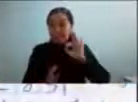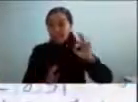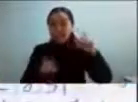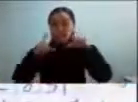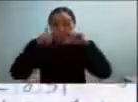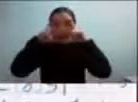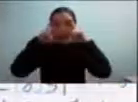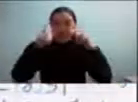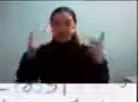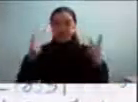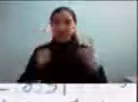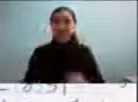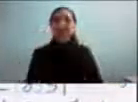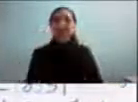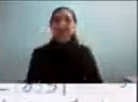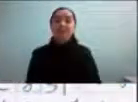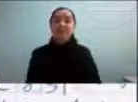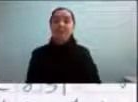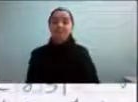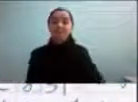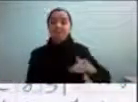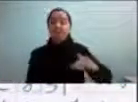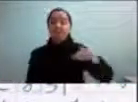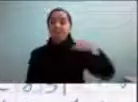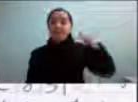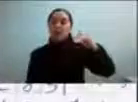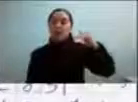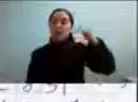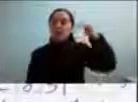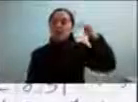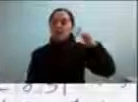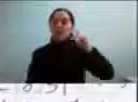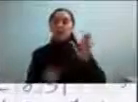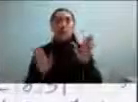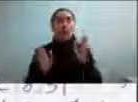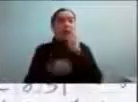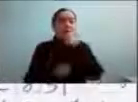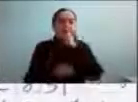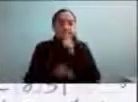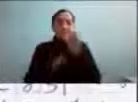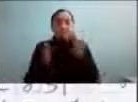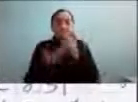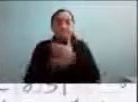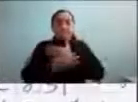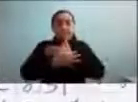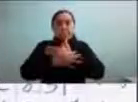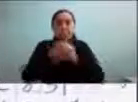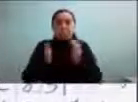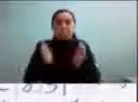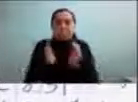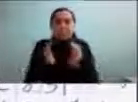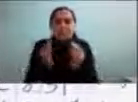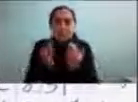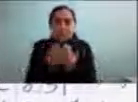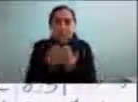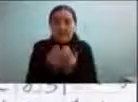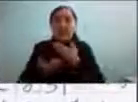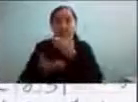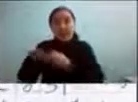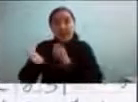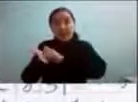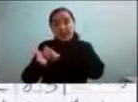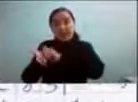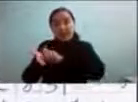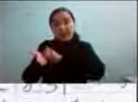y siendo muy hermética, tenía muchos diarios de vida, me gustaba mucho escribir y aquí, por ejemplo, este era un